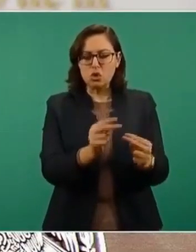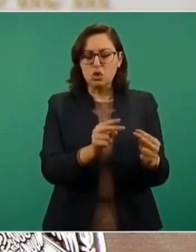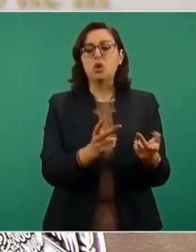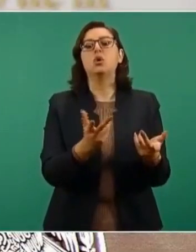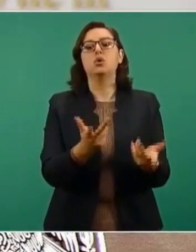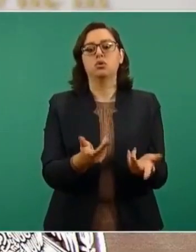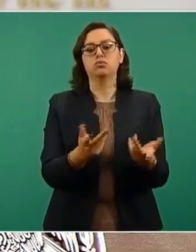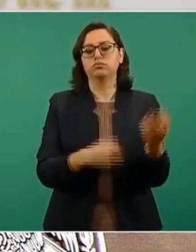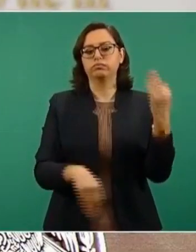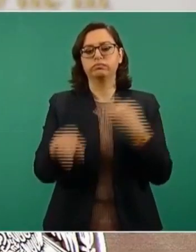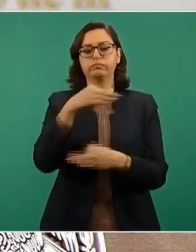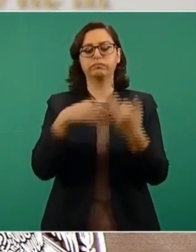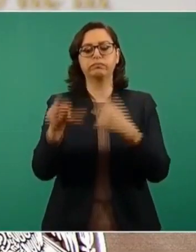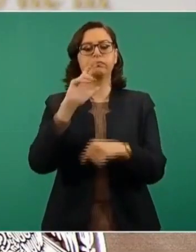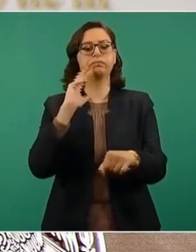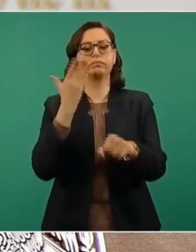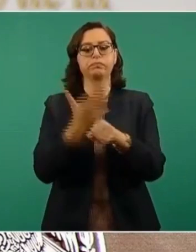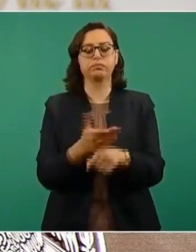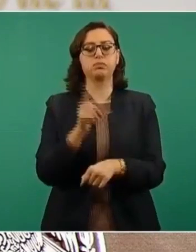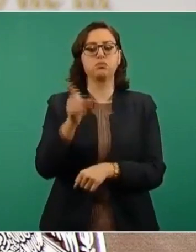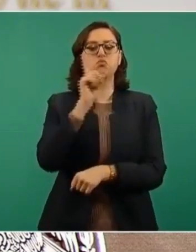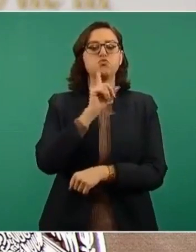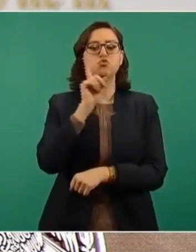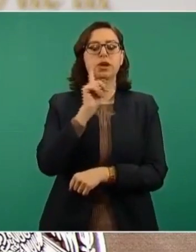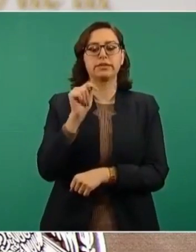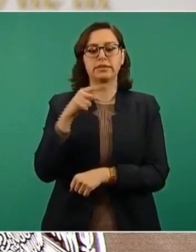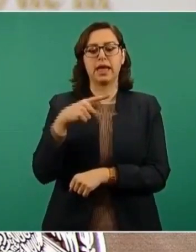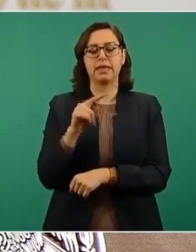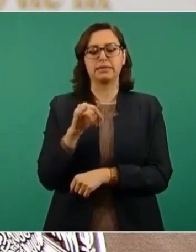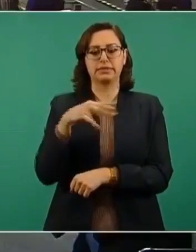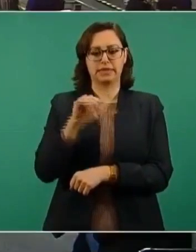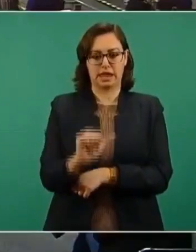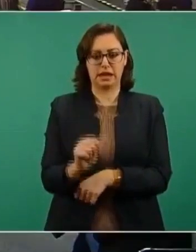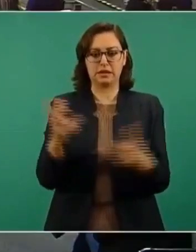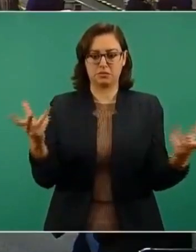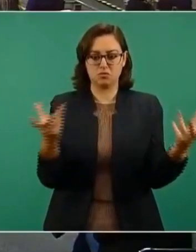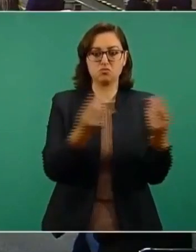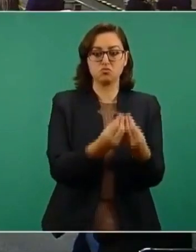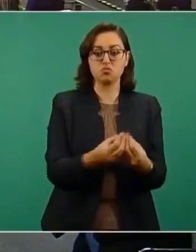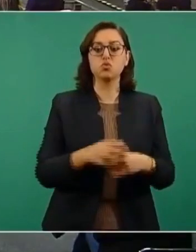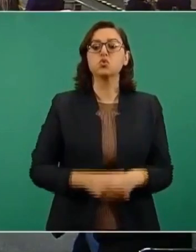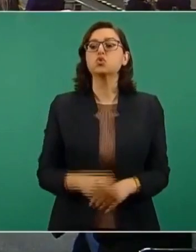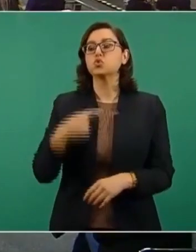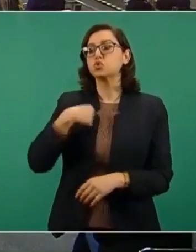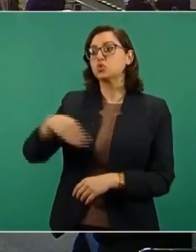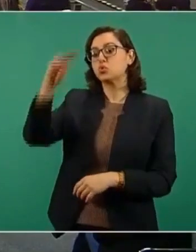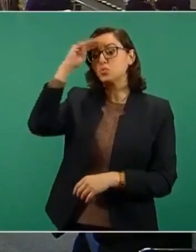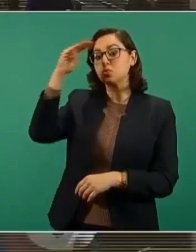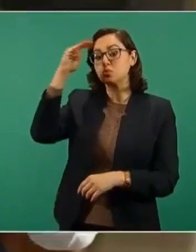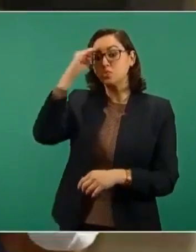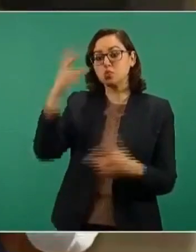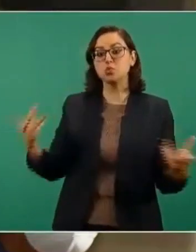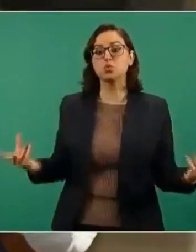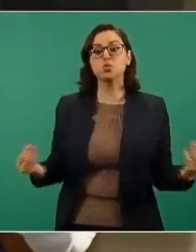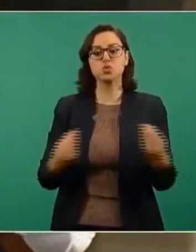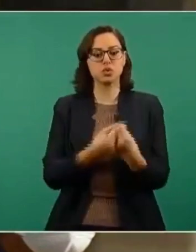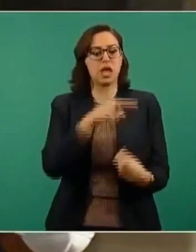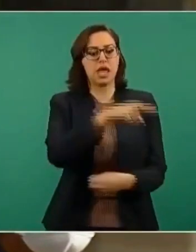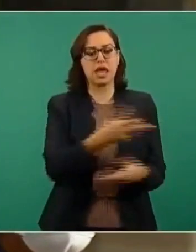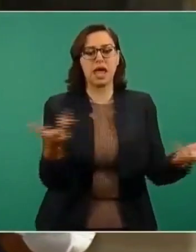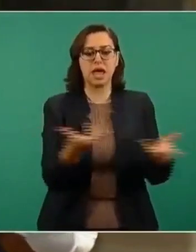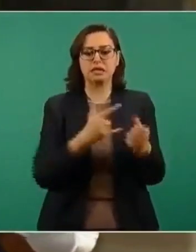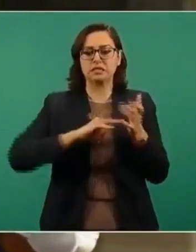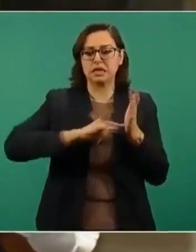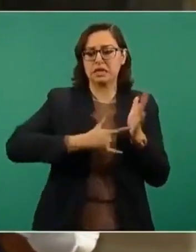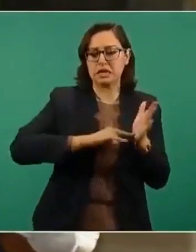Tatiana Clutti. Si se armonizan van a funcionar como una relojería, son autogestivas, economía